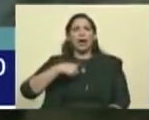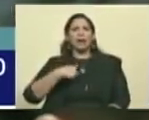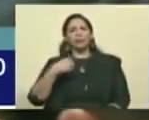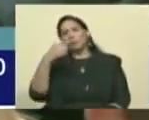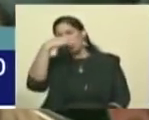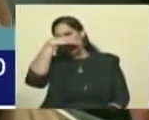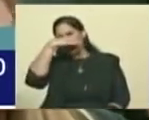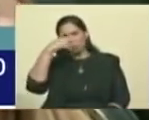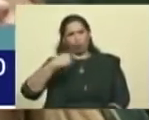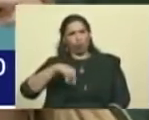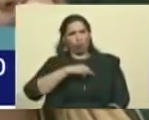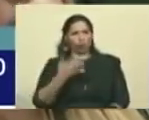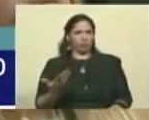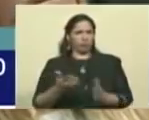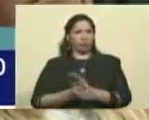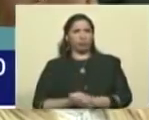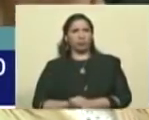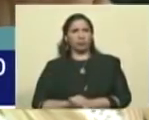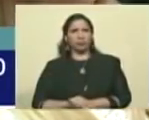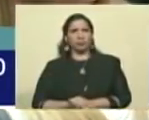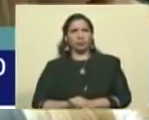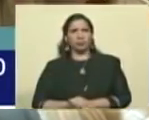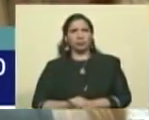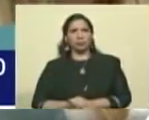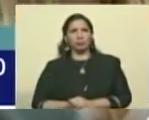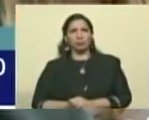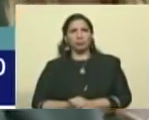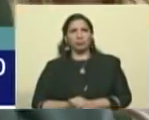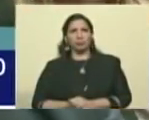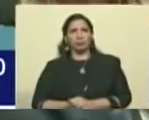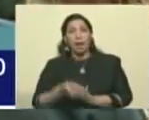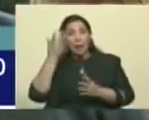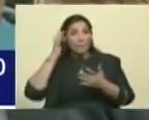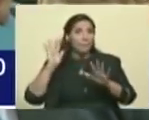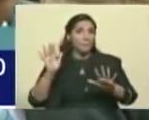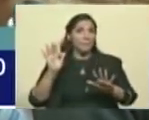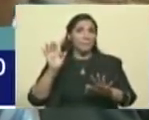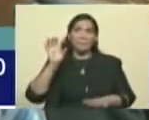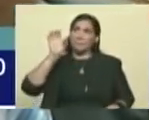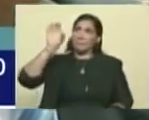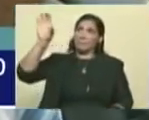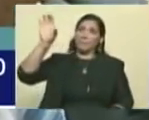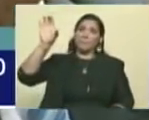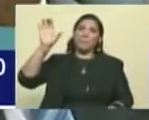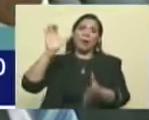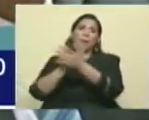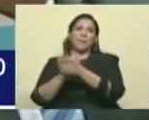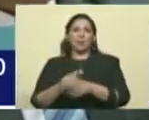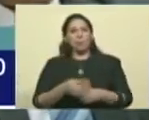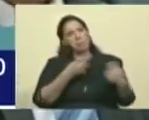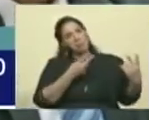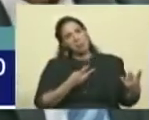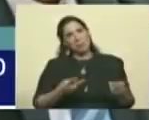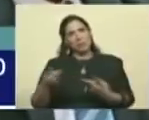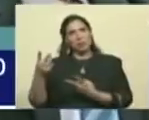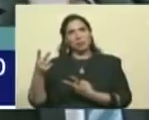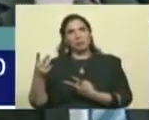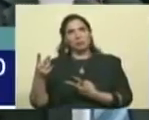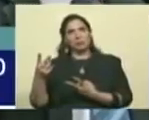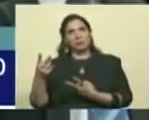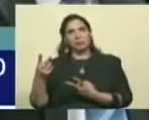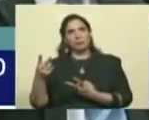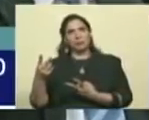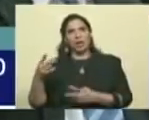a echar gasolina en cualquier lugar del mundo. Ah, pero se pararon en un país amigo. Bienvenido. Los